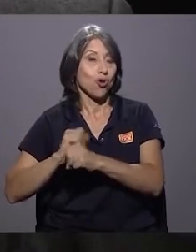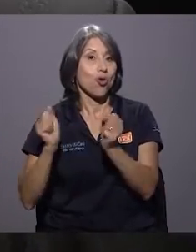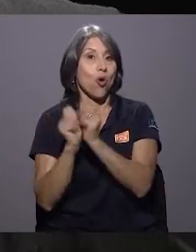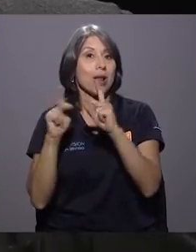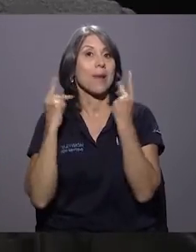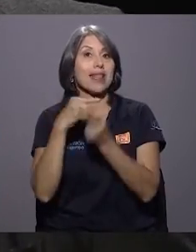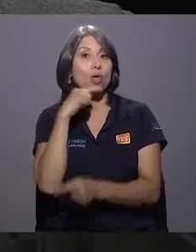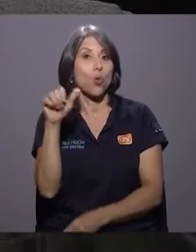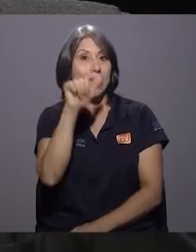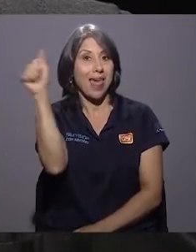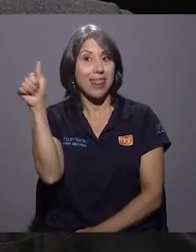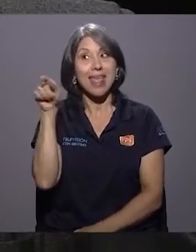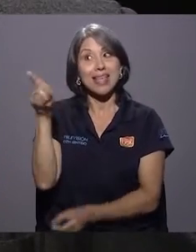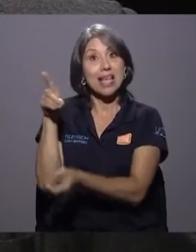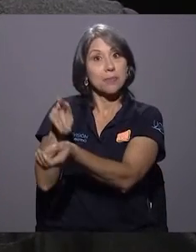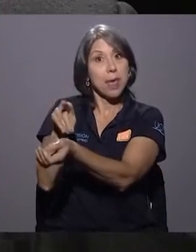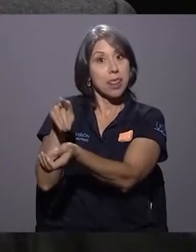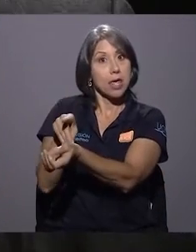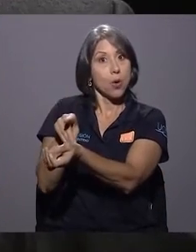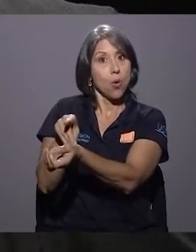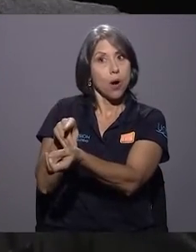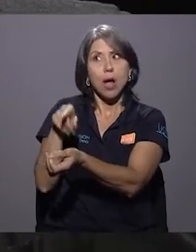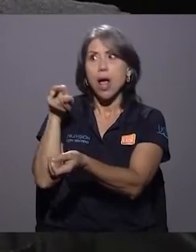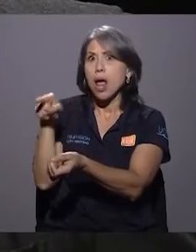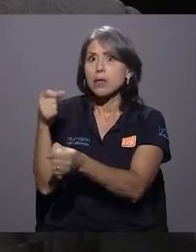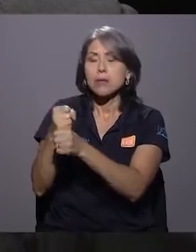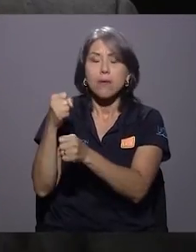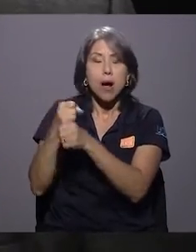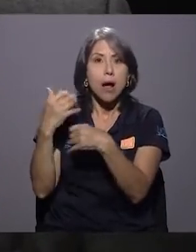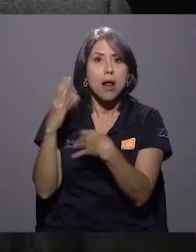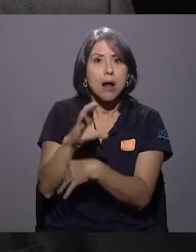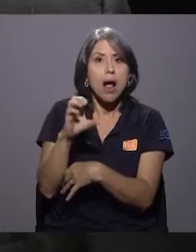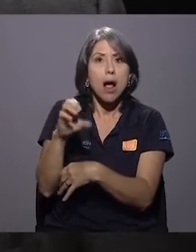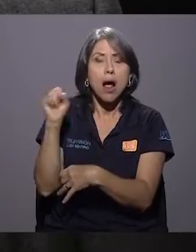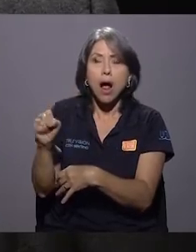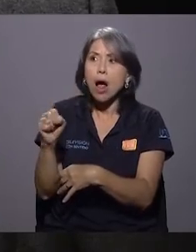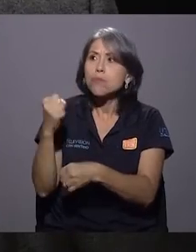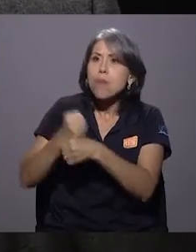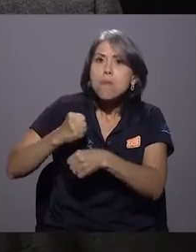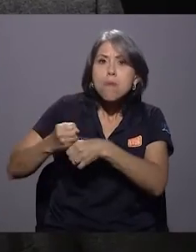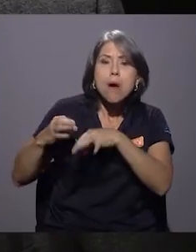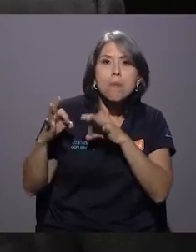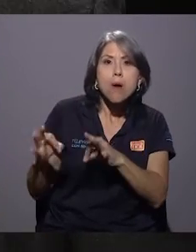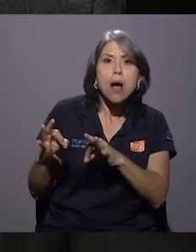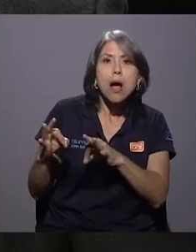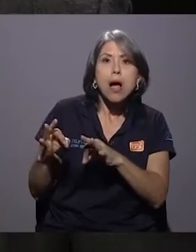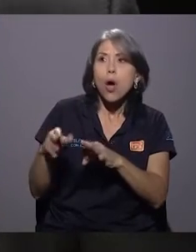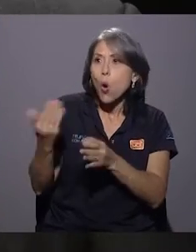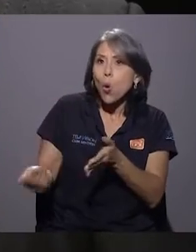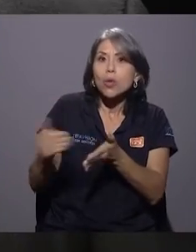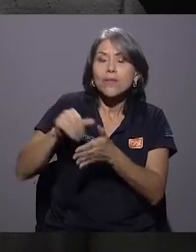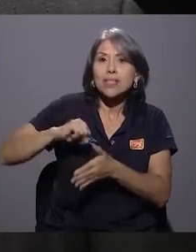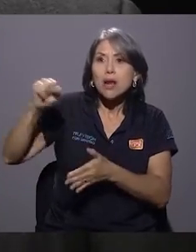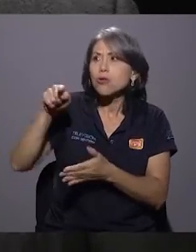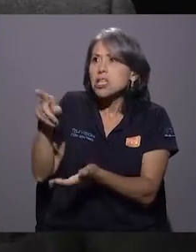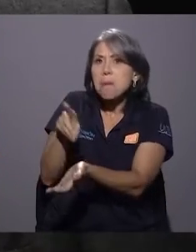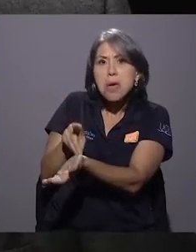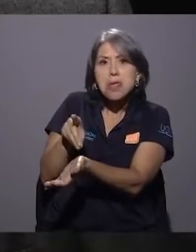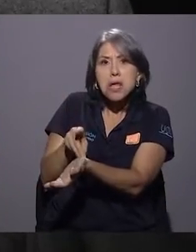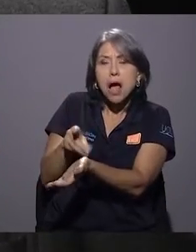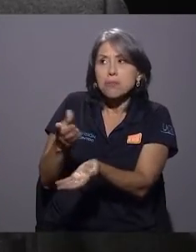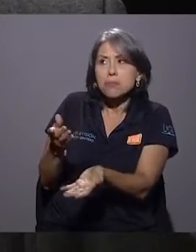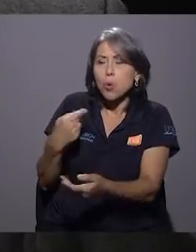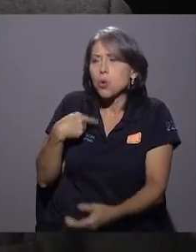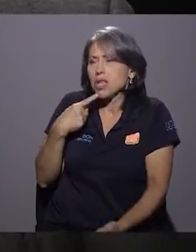una extraordinaria labor. La gente la adora y volvió a ganar, y es médica, es doctora. Uno diría, ¿qué